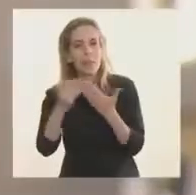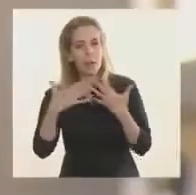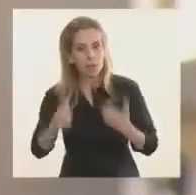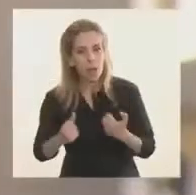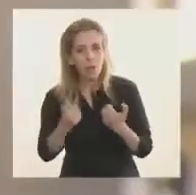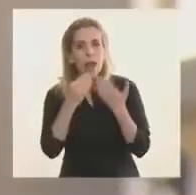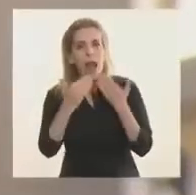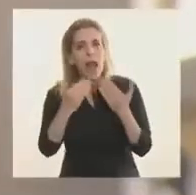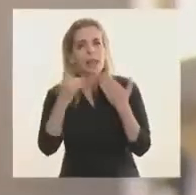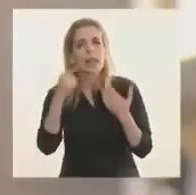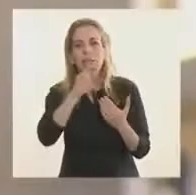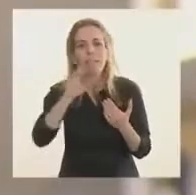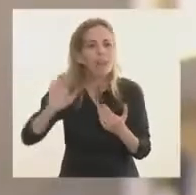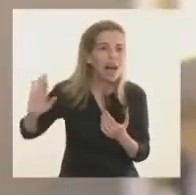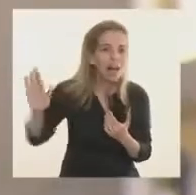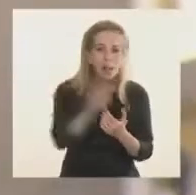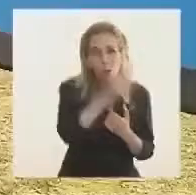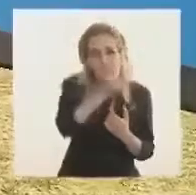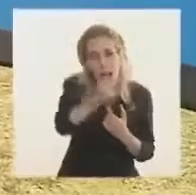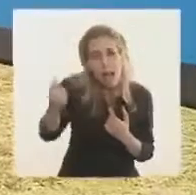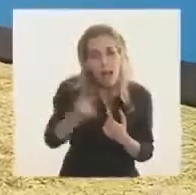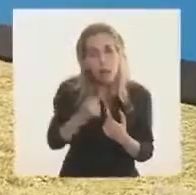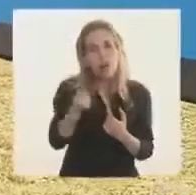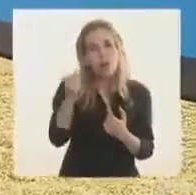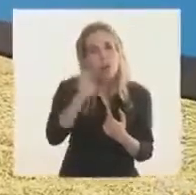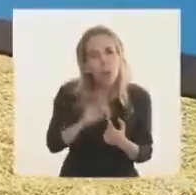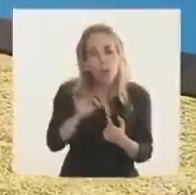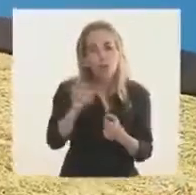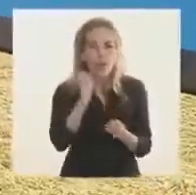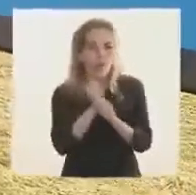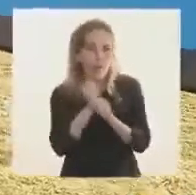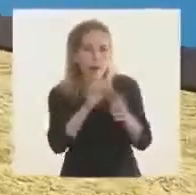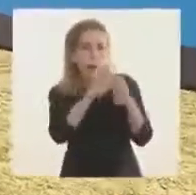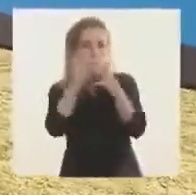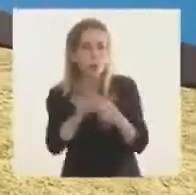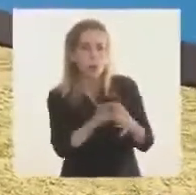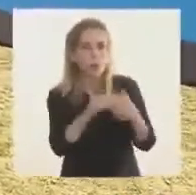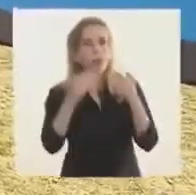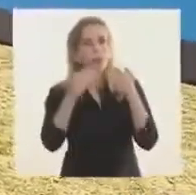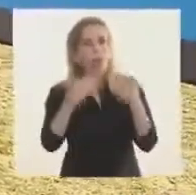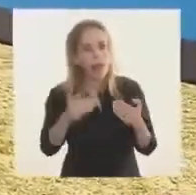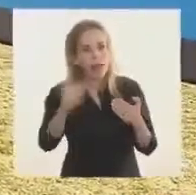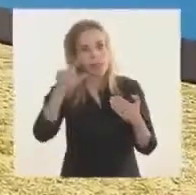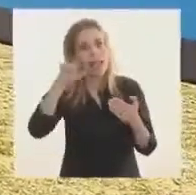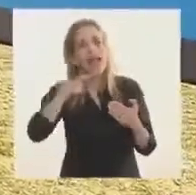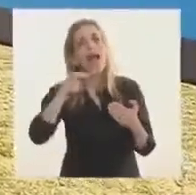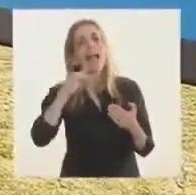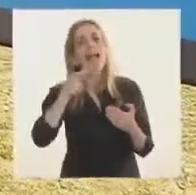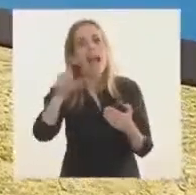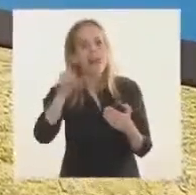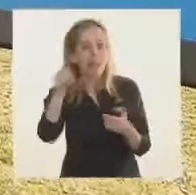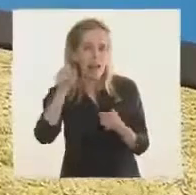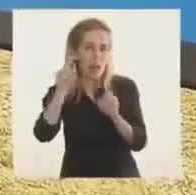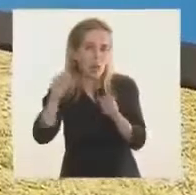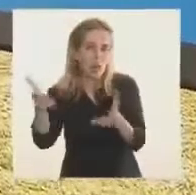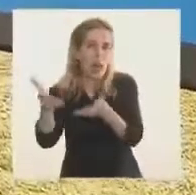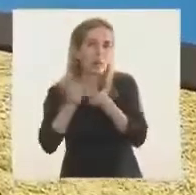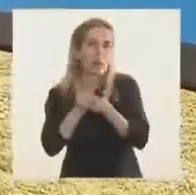a todos los que en el día a día nos permiten trabajar en unidad. Y muchas gracias, Alejandra, por la compañía de todos los días.